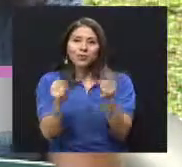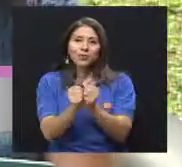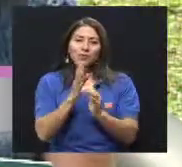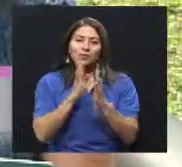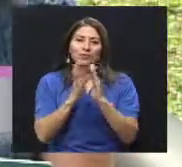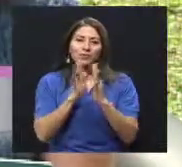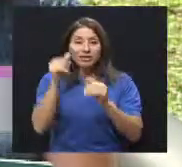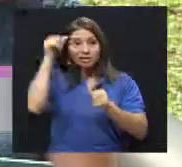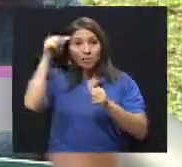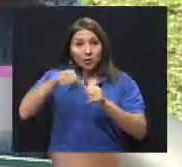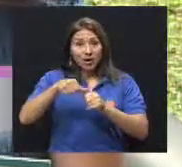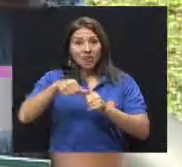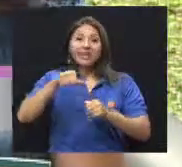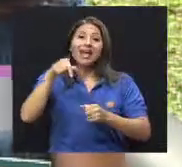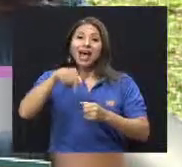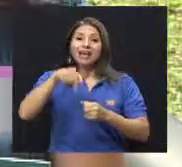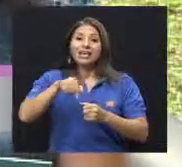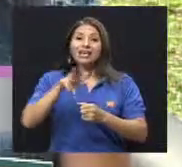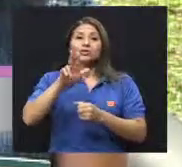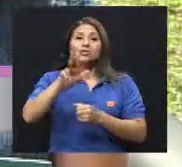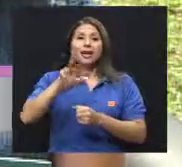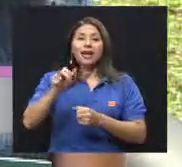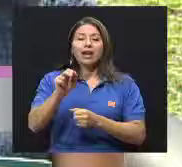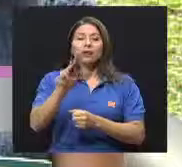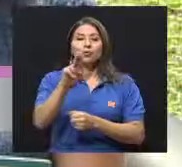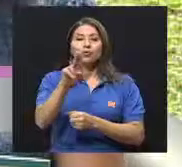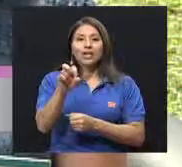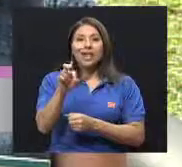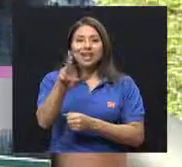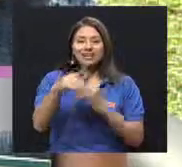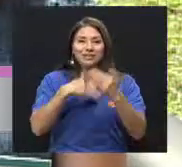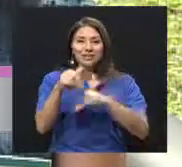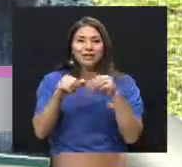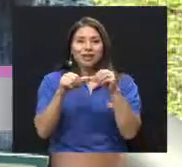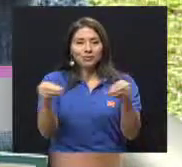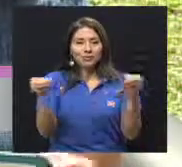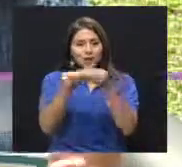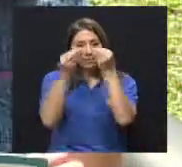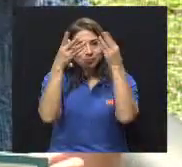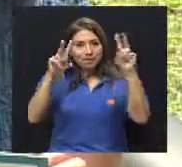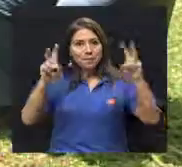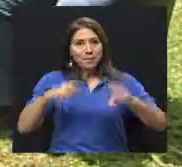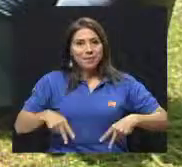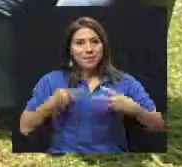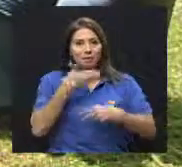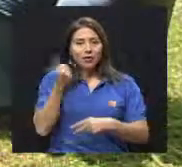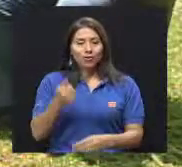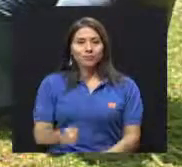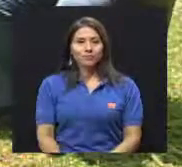conversación. Recuerde que está, por supuesto, que aquí en su canal UCR. Luego regresamos con más de Vivir Mejor.